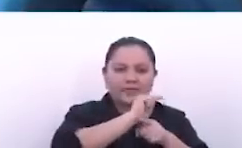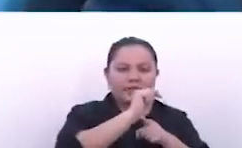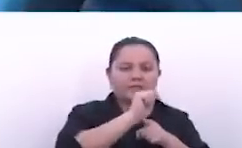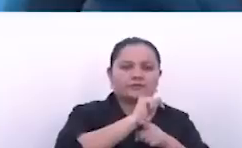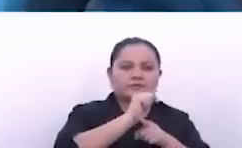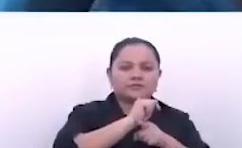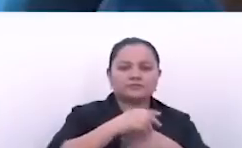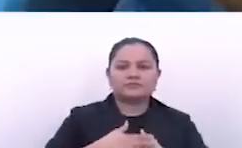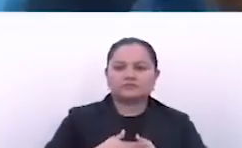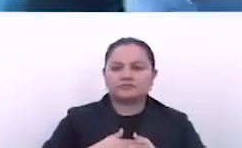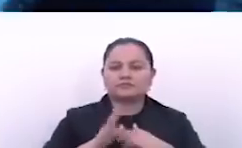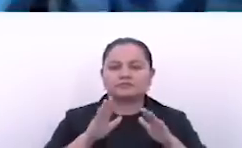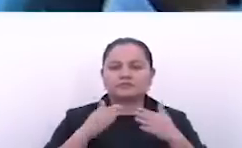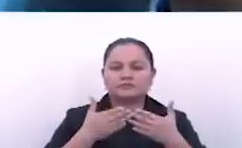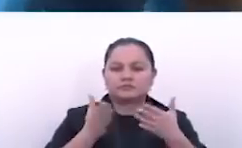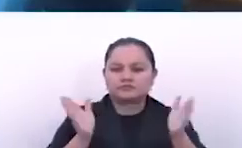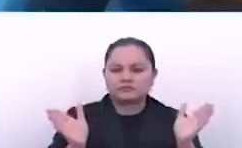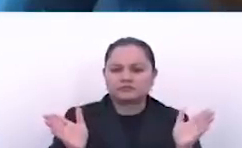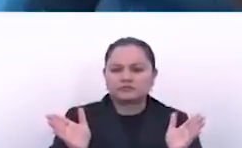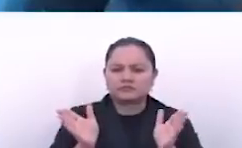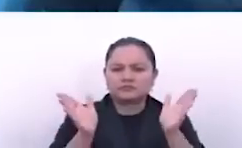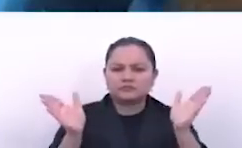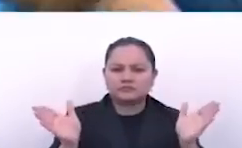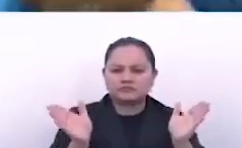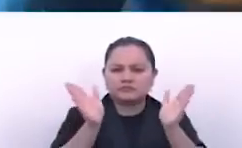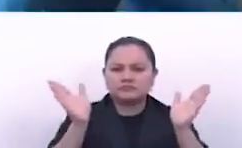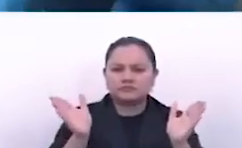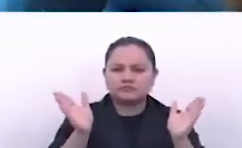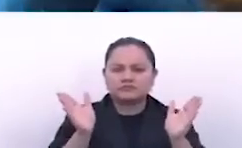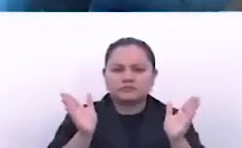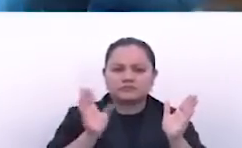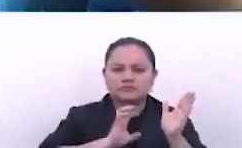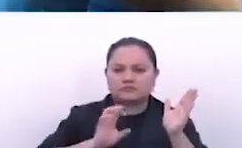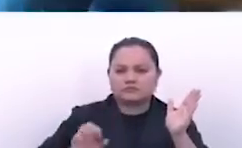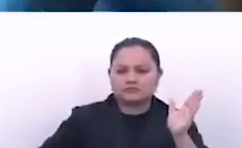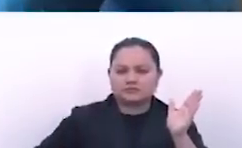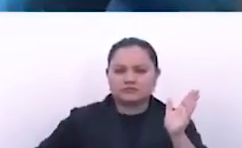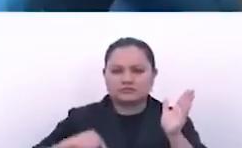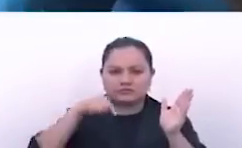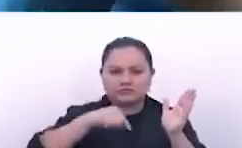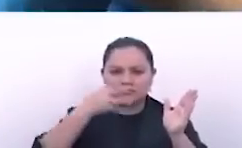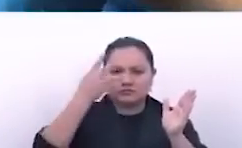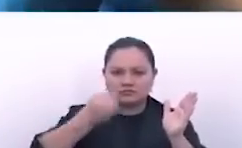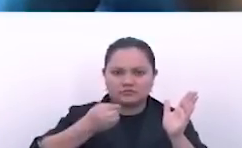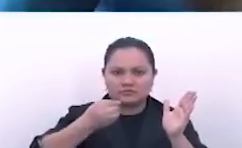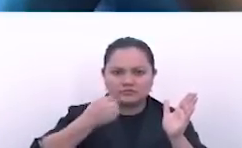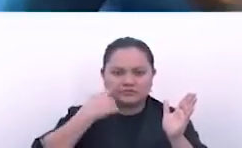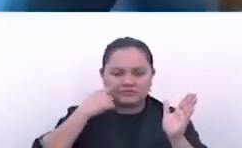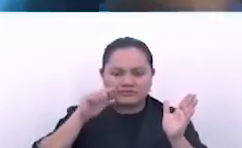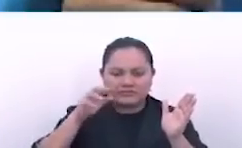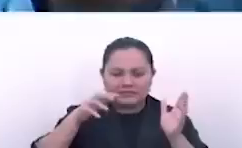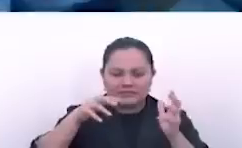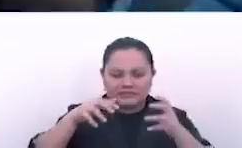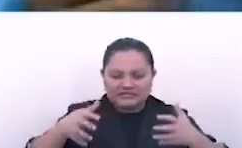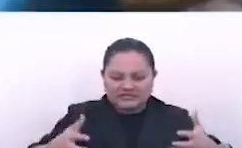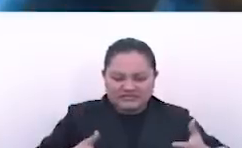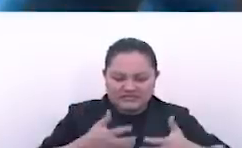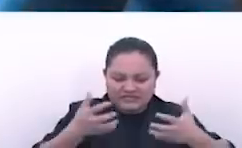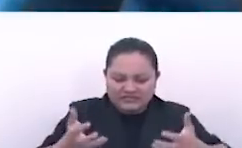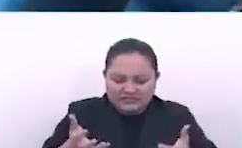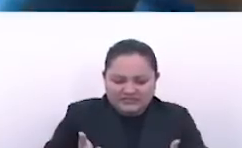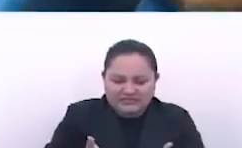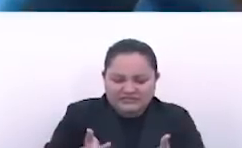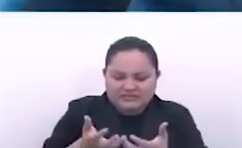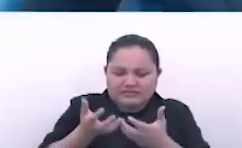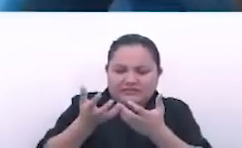para impulsar juntos esa carreta que se llama El Salvador, que ustedes la dejaron hundida en el fango. Entre todos tenemos que